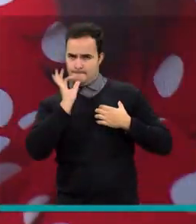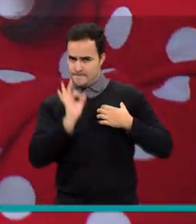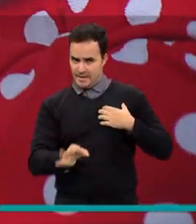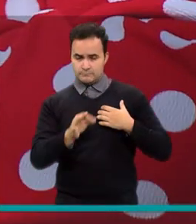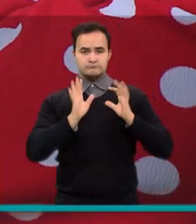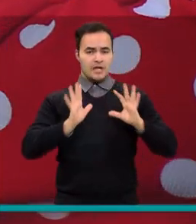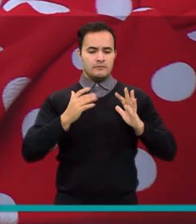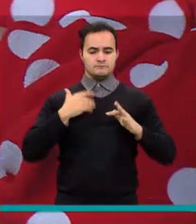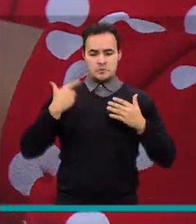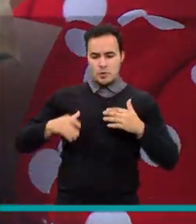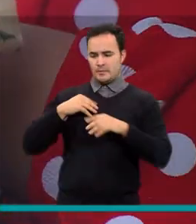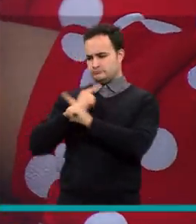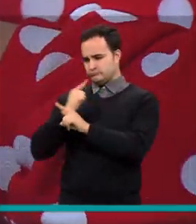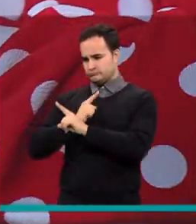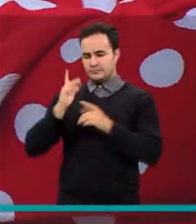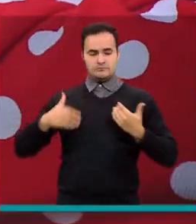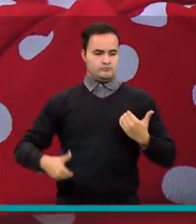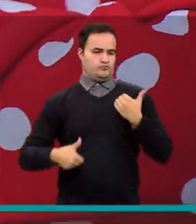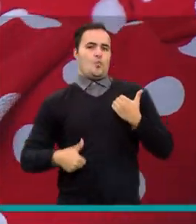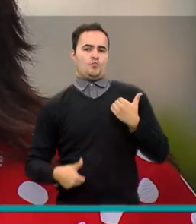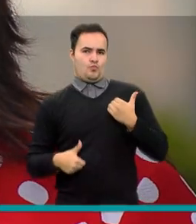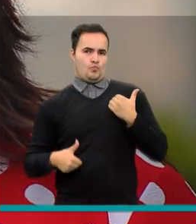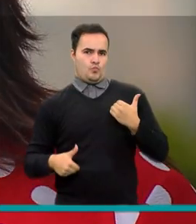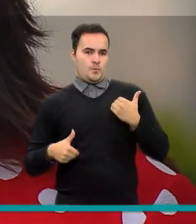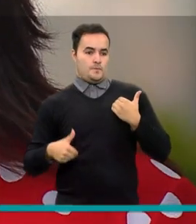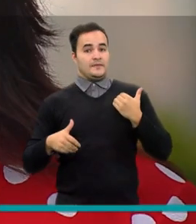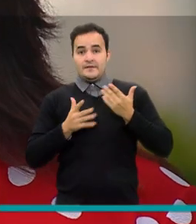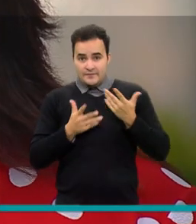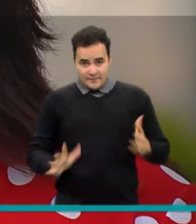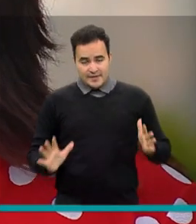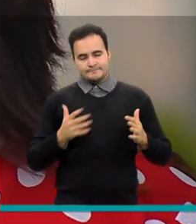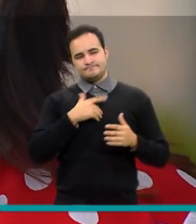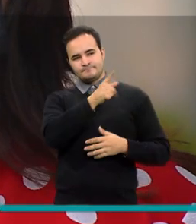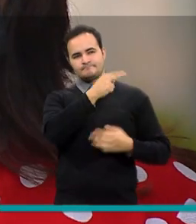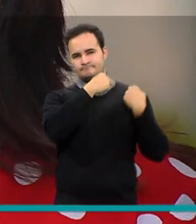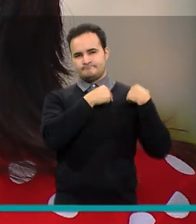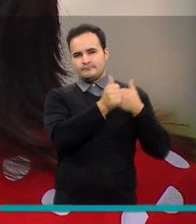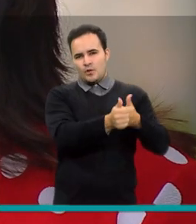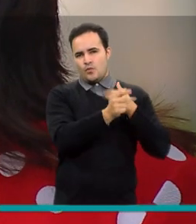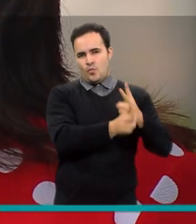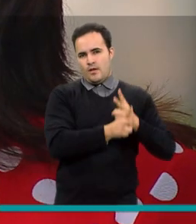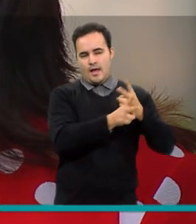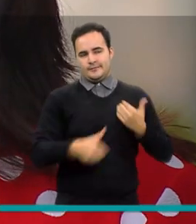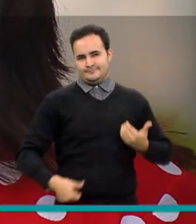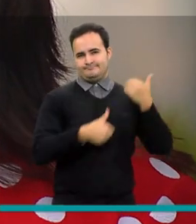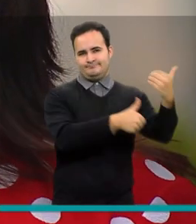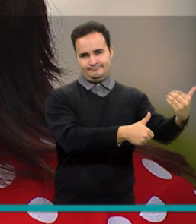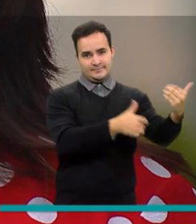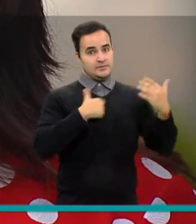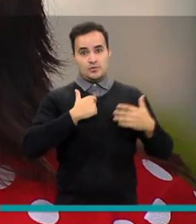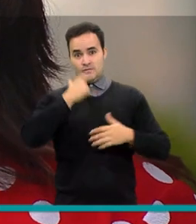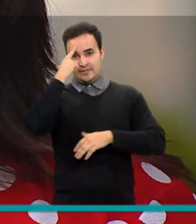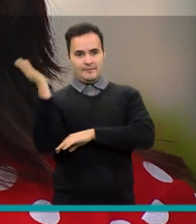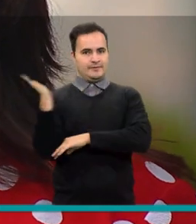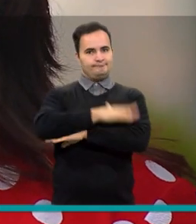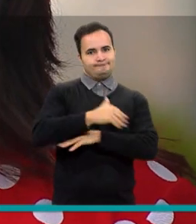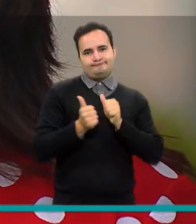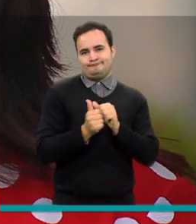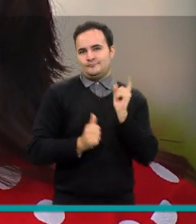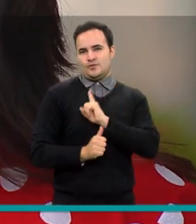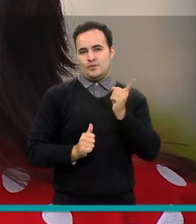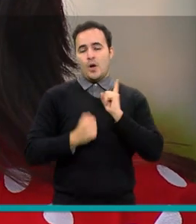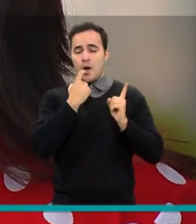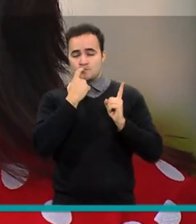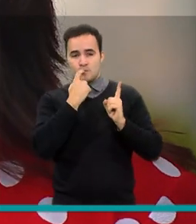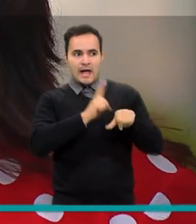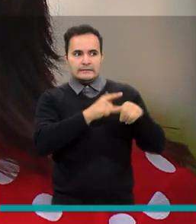me cambiaba la ropa y lactaba a mi bebé. Luego que terminaba de lactar a mi bebé, se lo entregaba al cuidador porque yo no podía estar con él todo el tiempo,